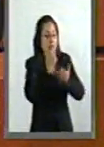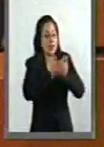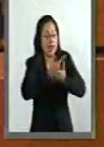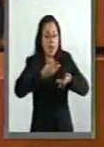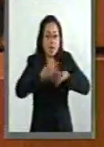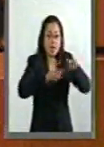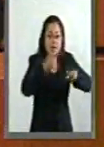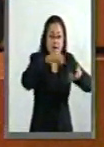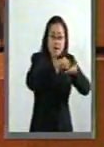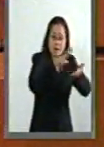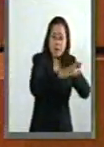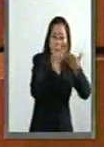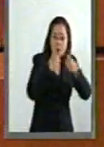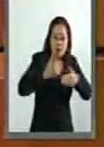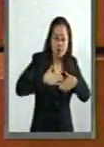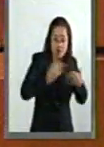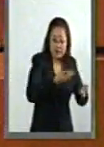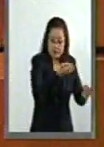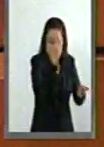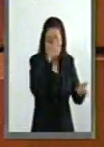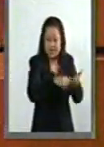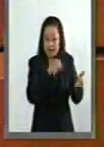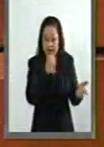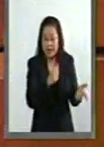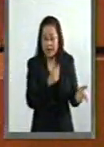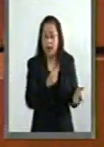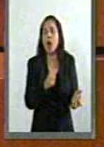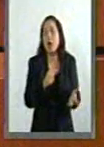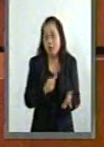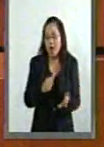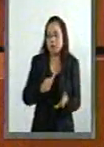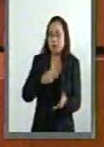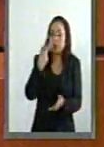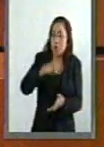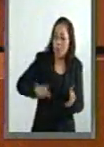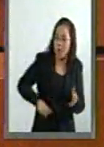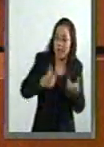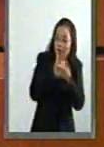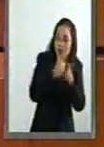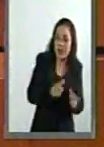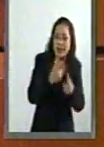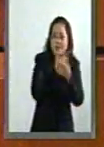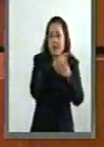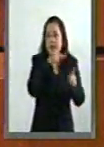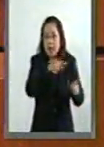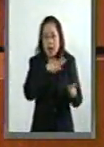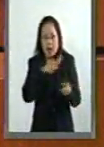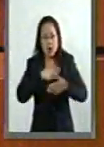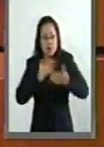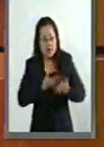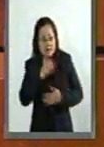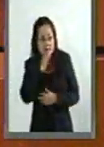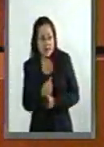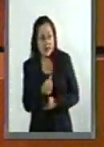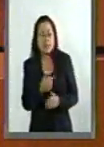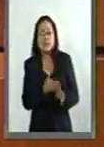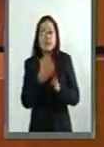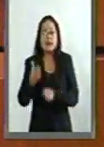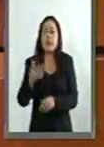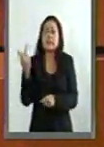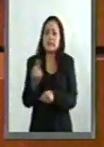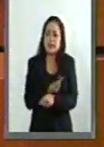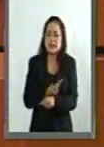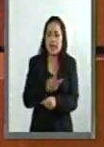se pierde confianza en el papel soberano. Y al perderse confianza en el papel soberano se pierde